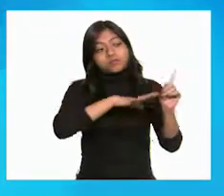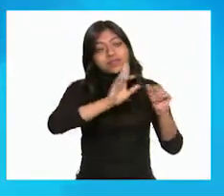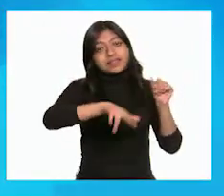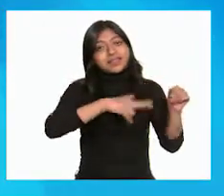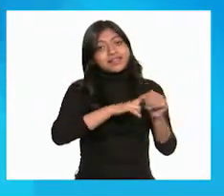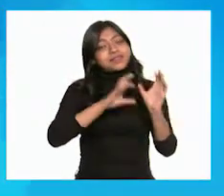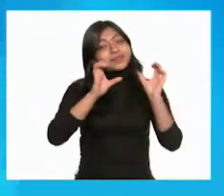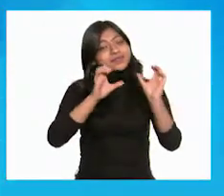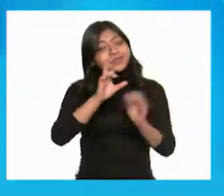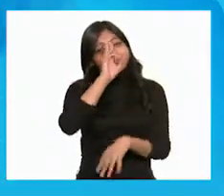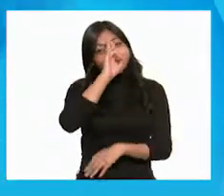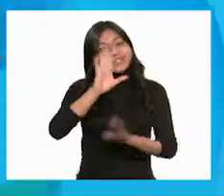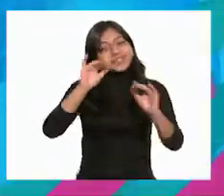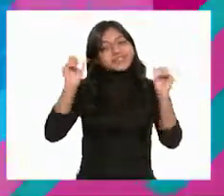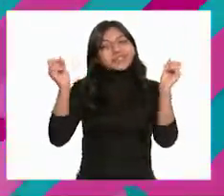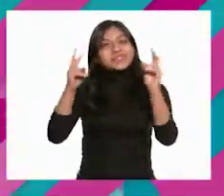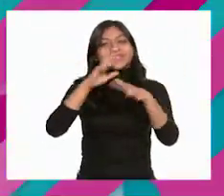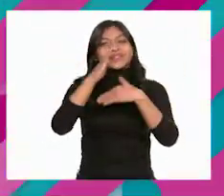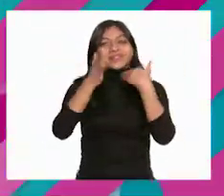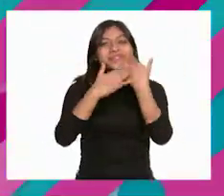te rodea. ¡Hasta pronto!